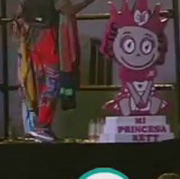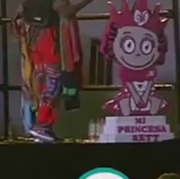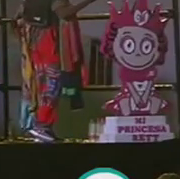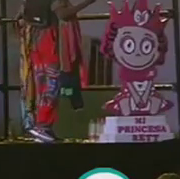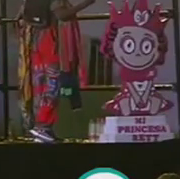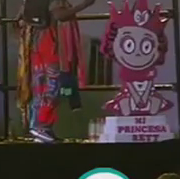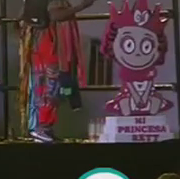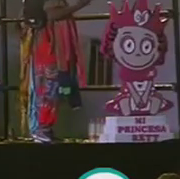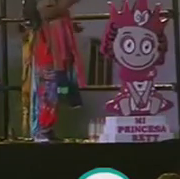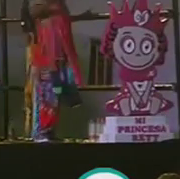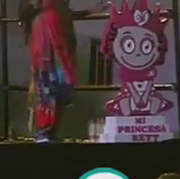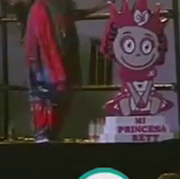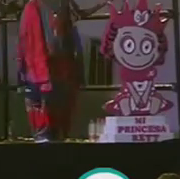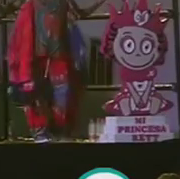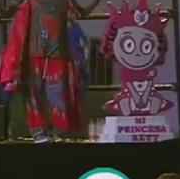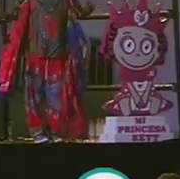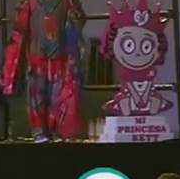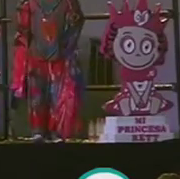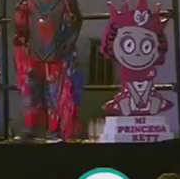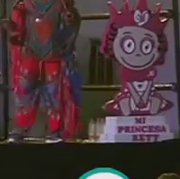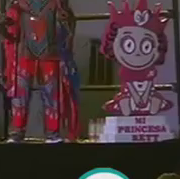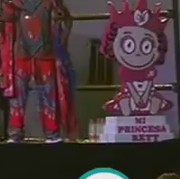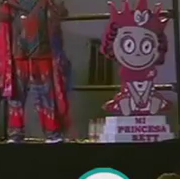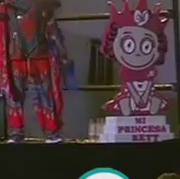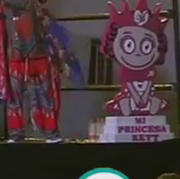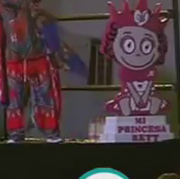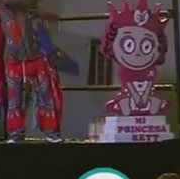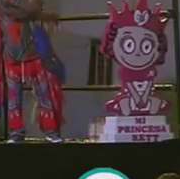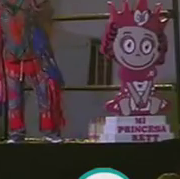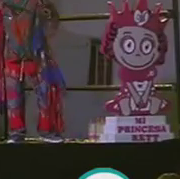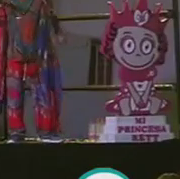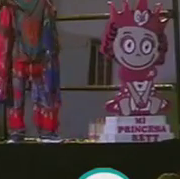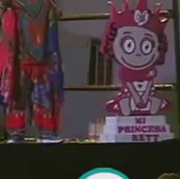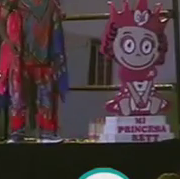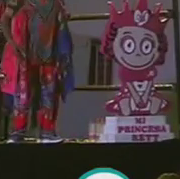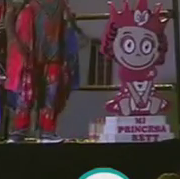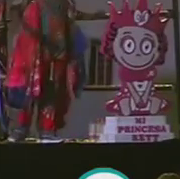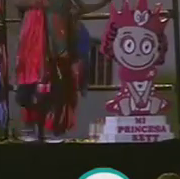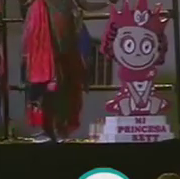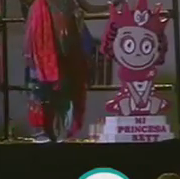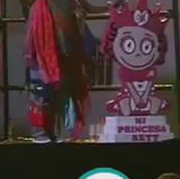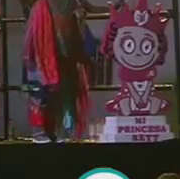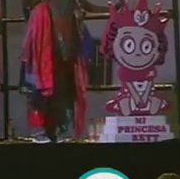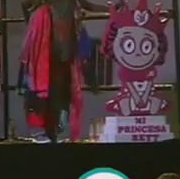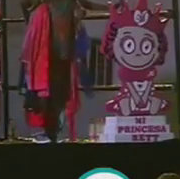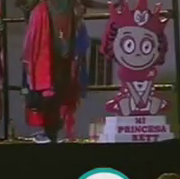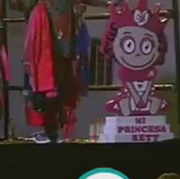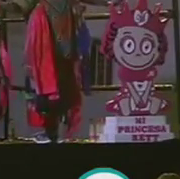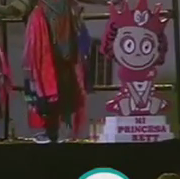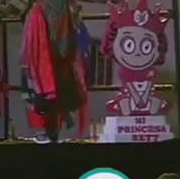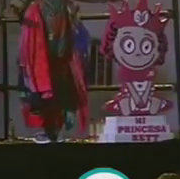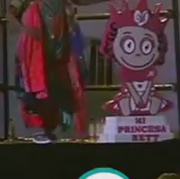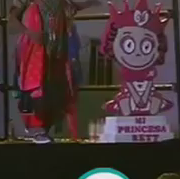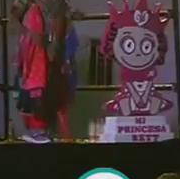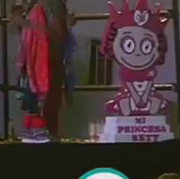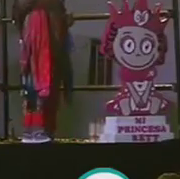las letras. ¿Qué pasa, mi Dios? Si la Alba no se sabía, ni su propio paso